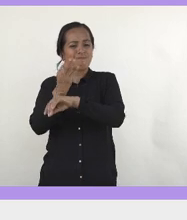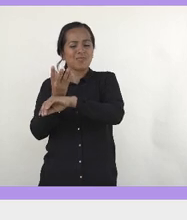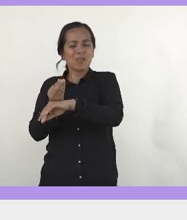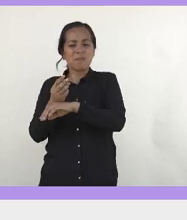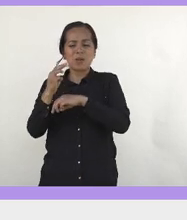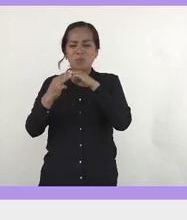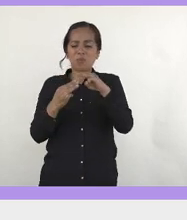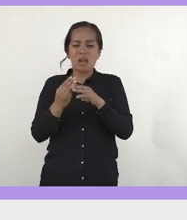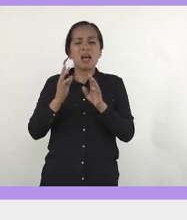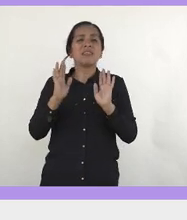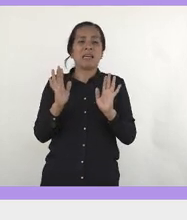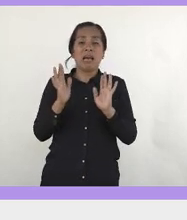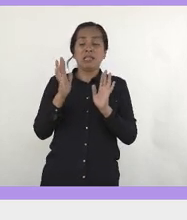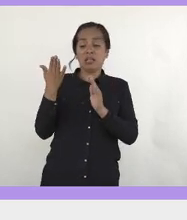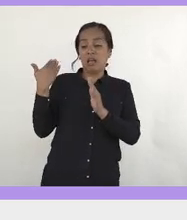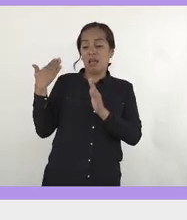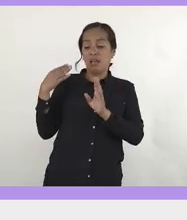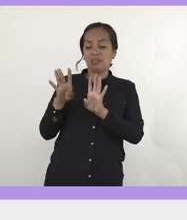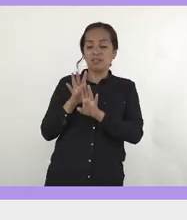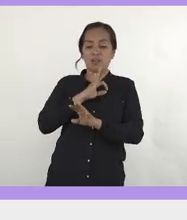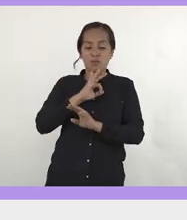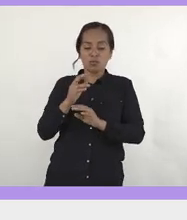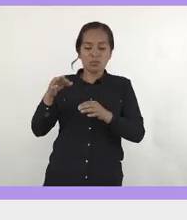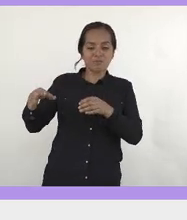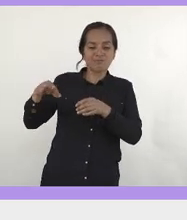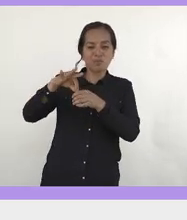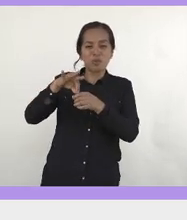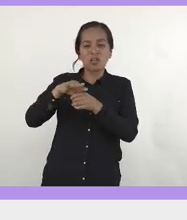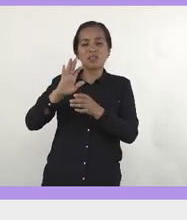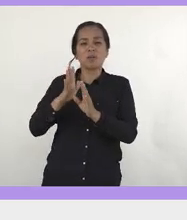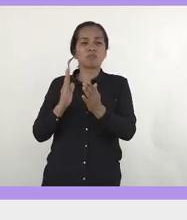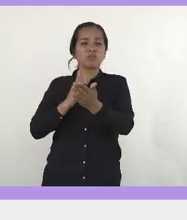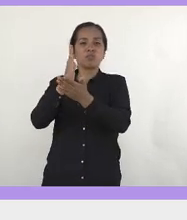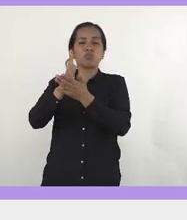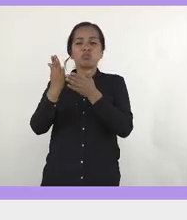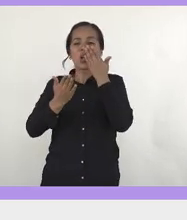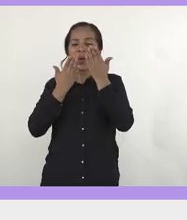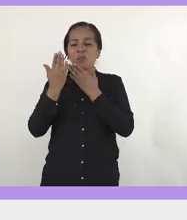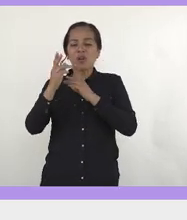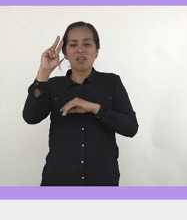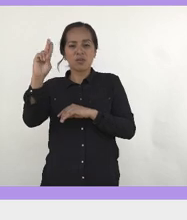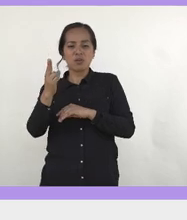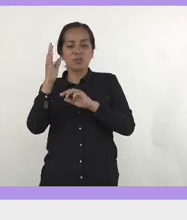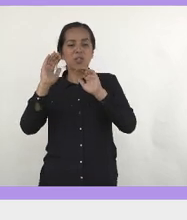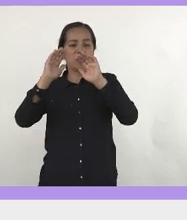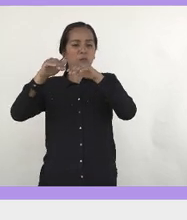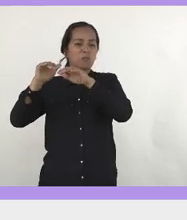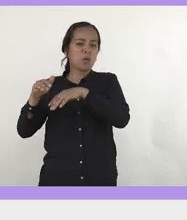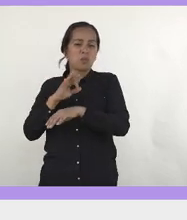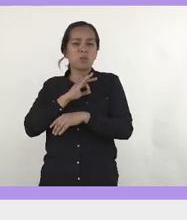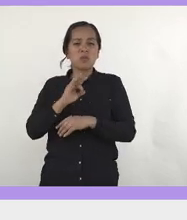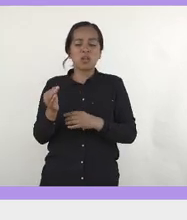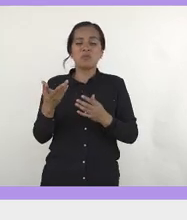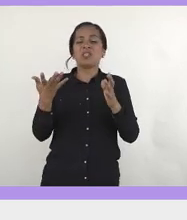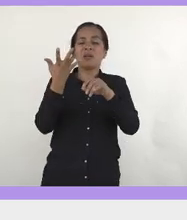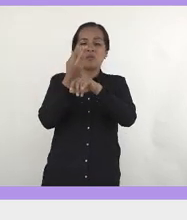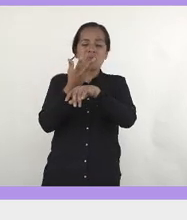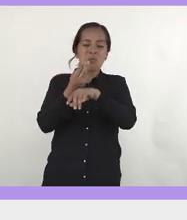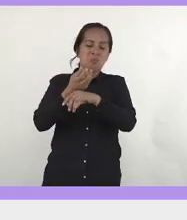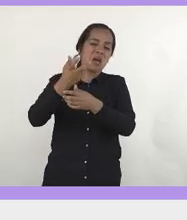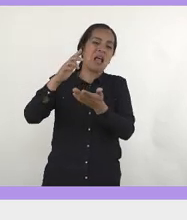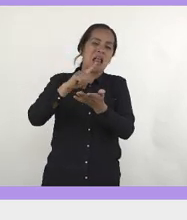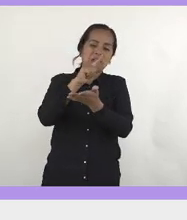votar, ya podemos ir a la universidad, ya hemos conseguido una cantidad de leyes, tenemos una ley olimpia,